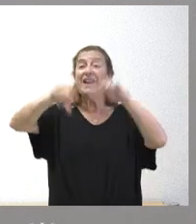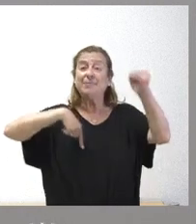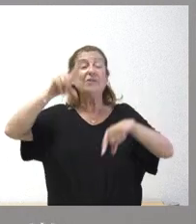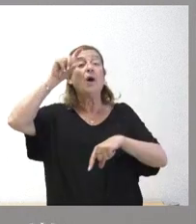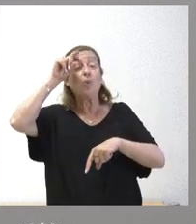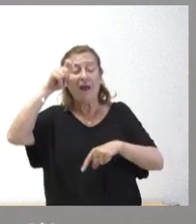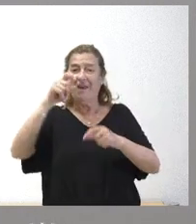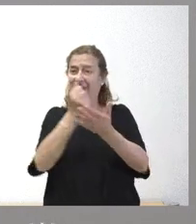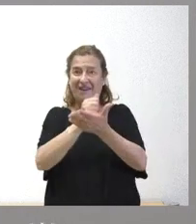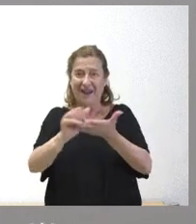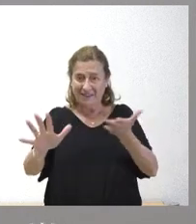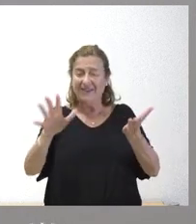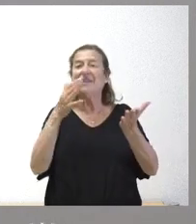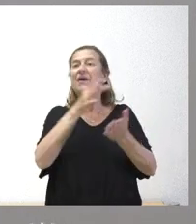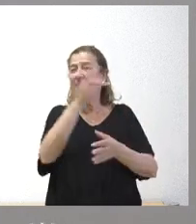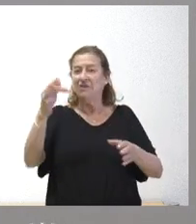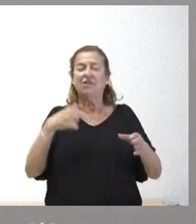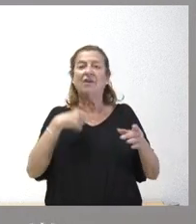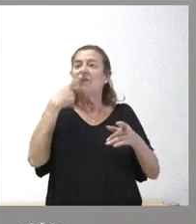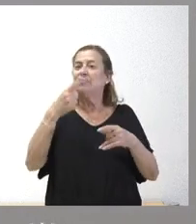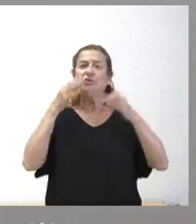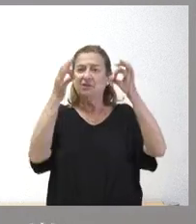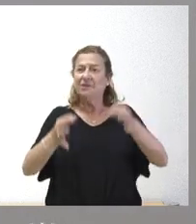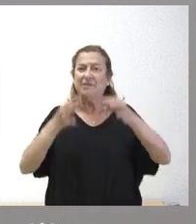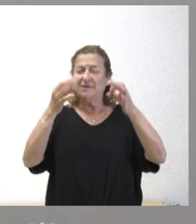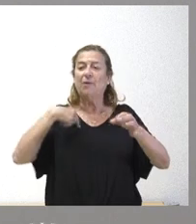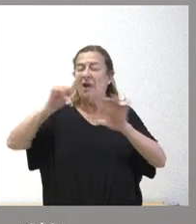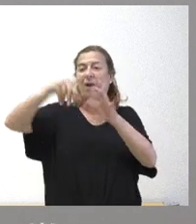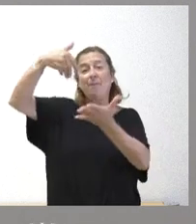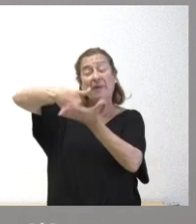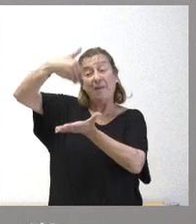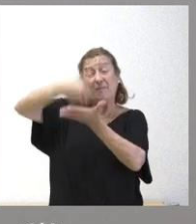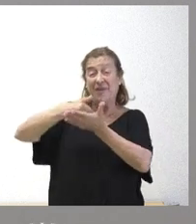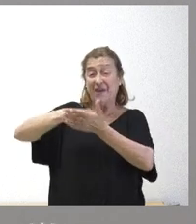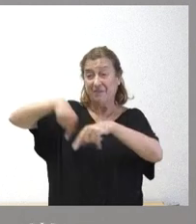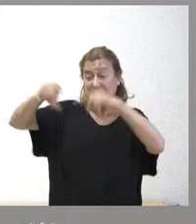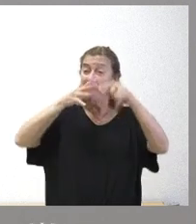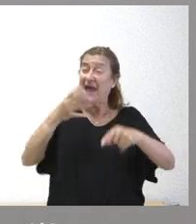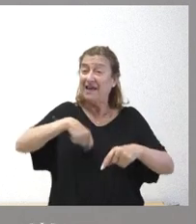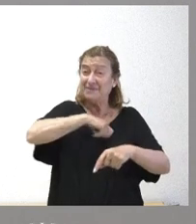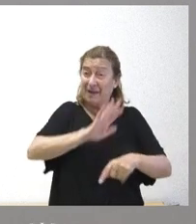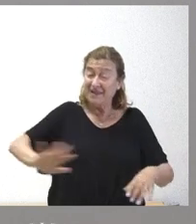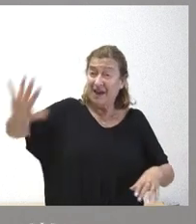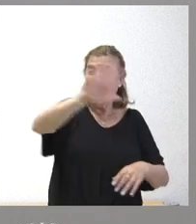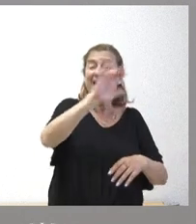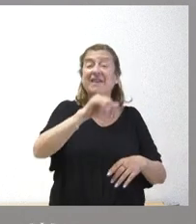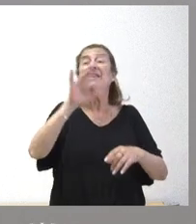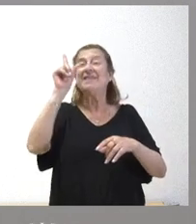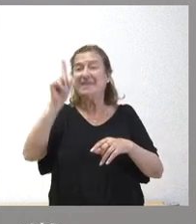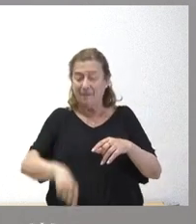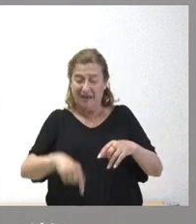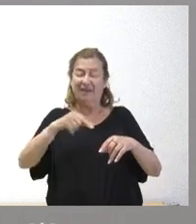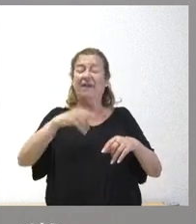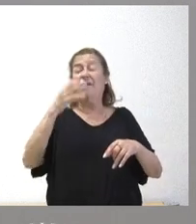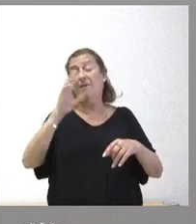gratuito y, además, lo hemos venido avanzando en todo lo que es el transporte a la demanda, que es una referencia para el conjunto de España. Y en el transporte interurbano también mantenemos